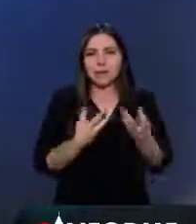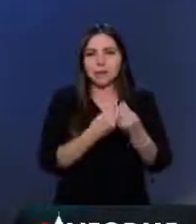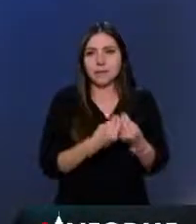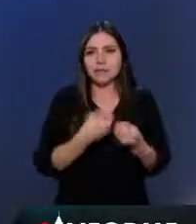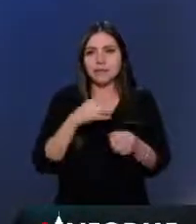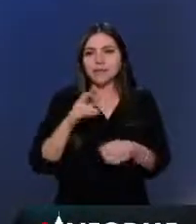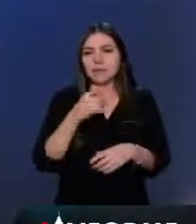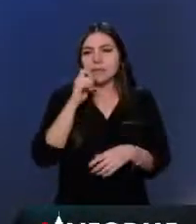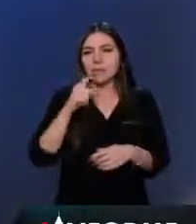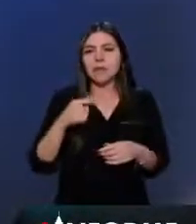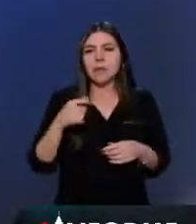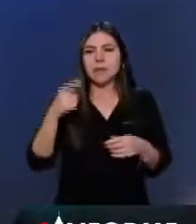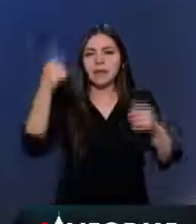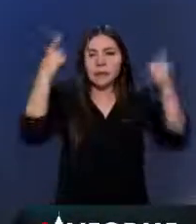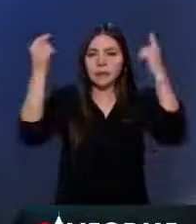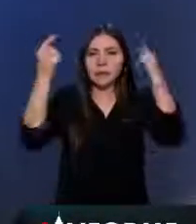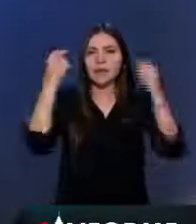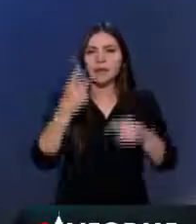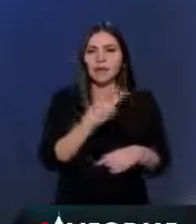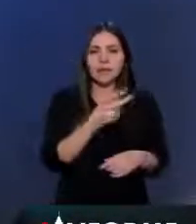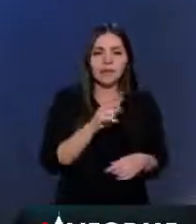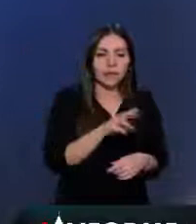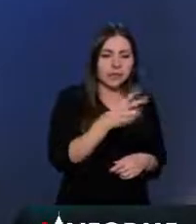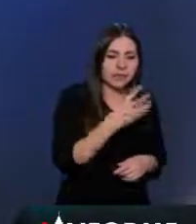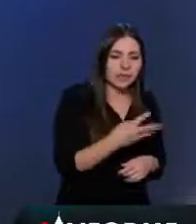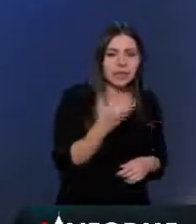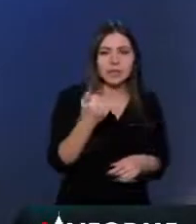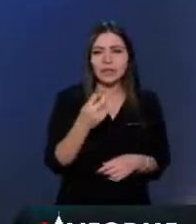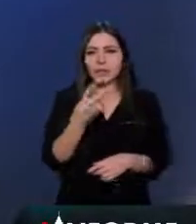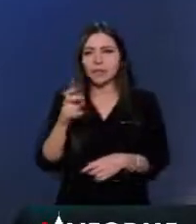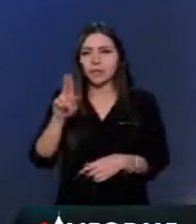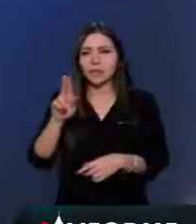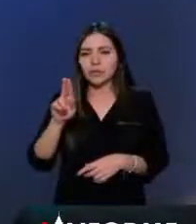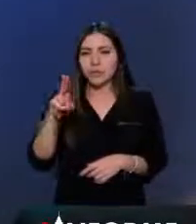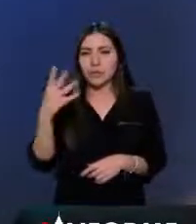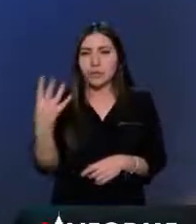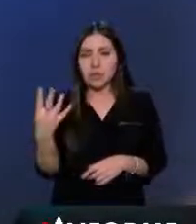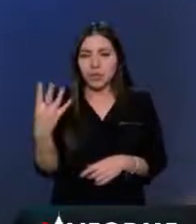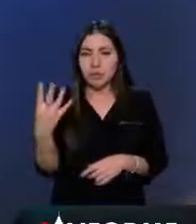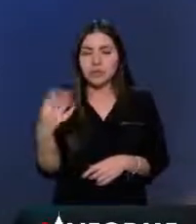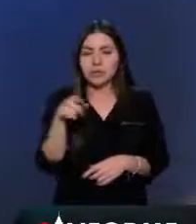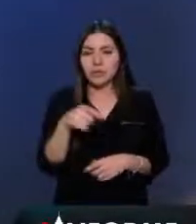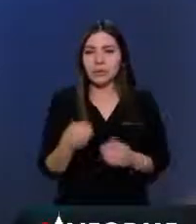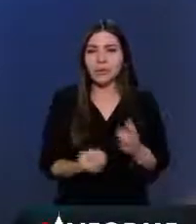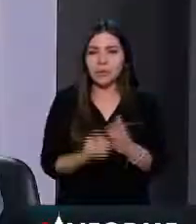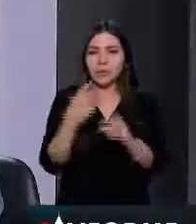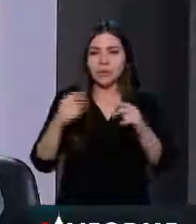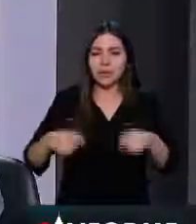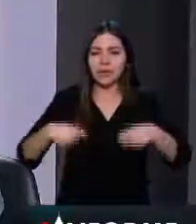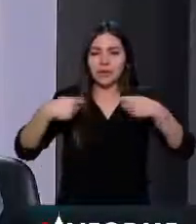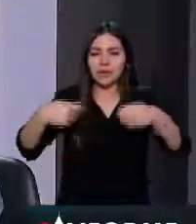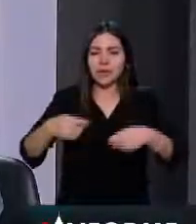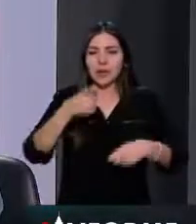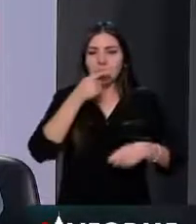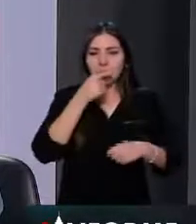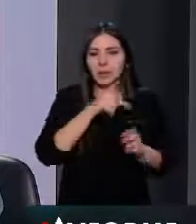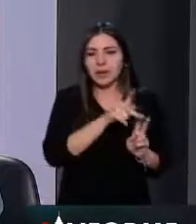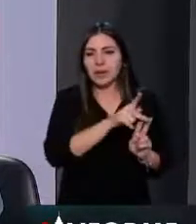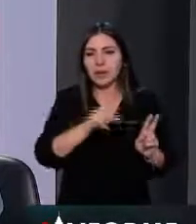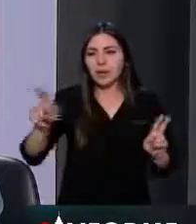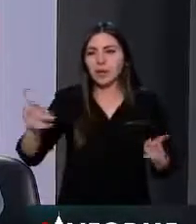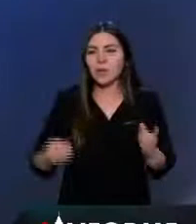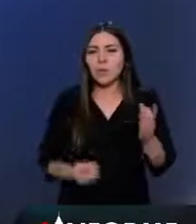283 y 284, un segmento de esa nueva generación está integrado por nuevos